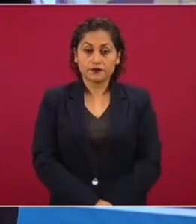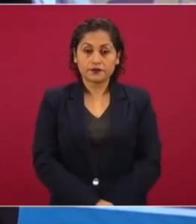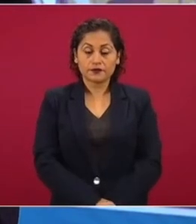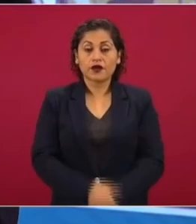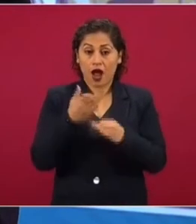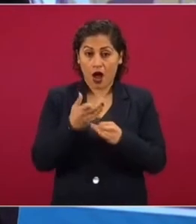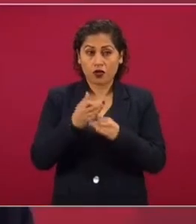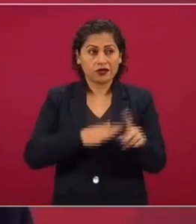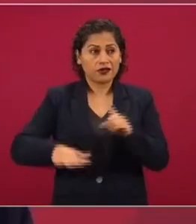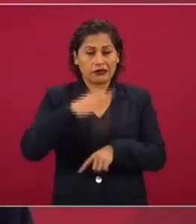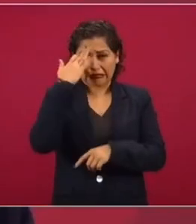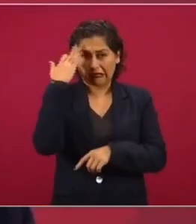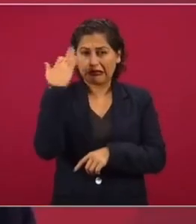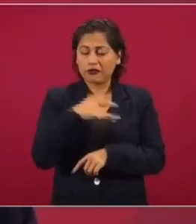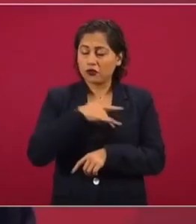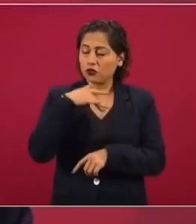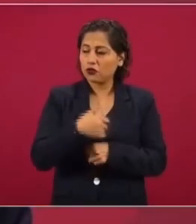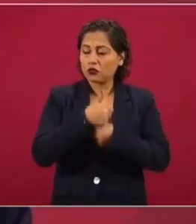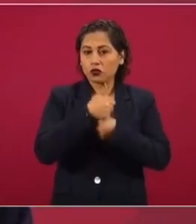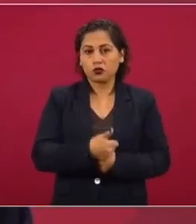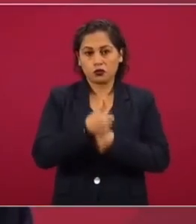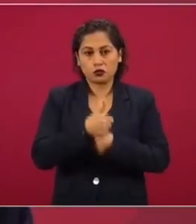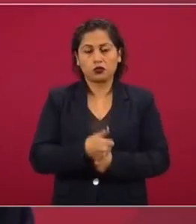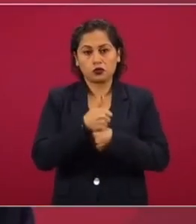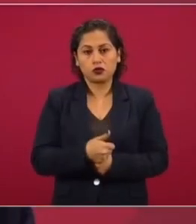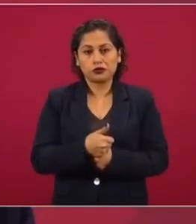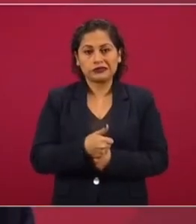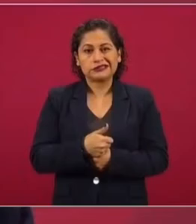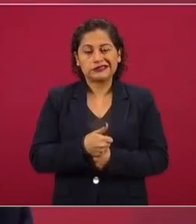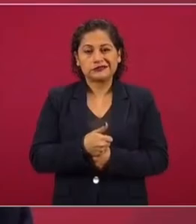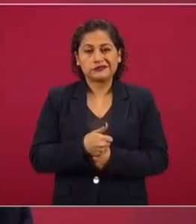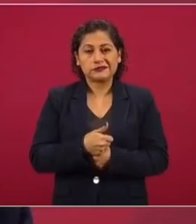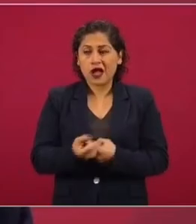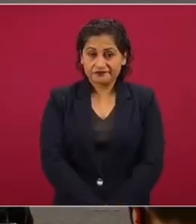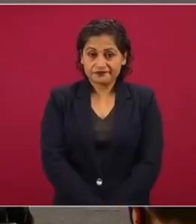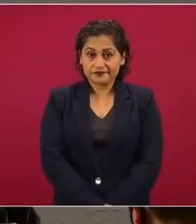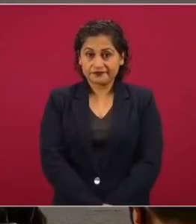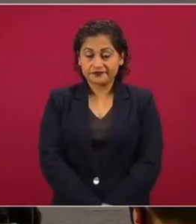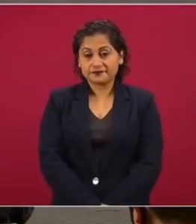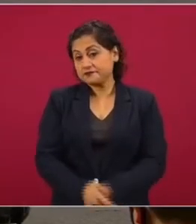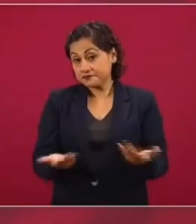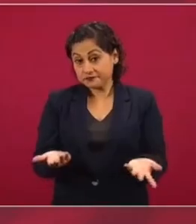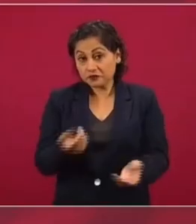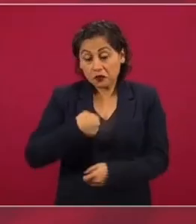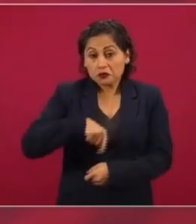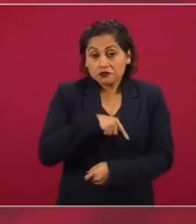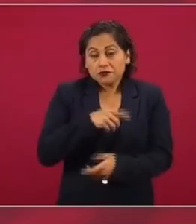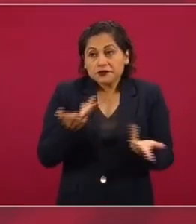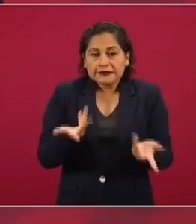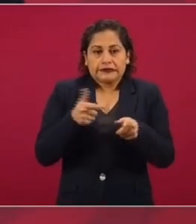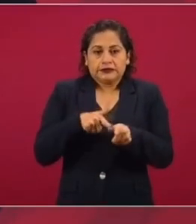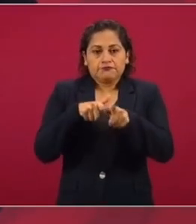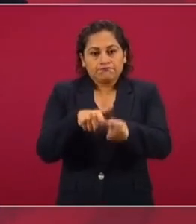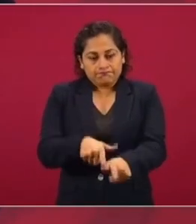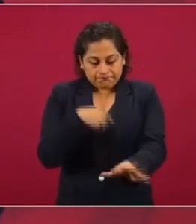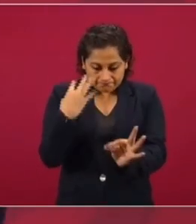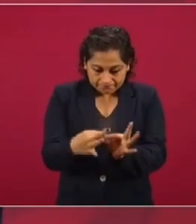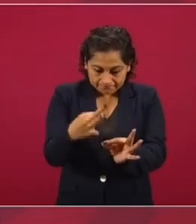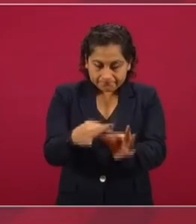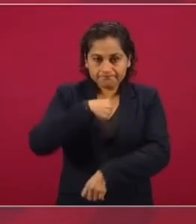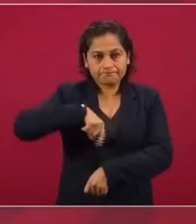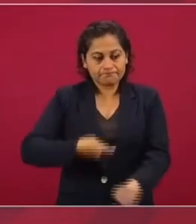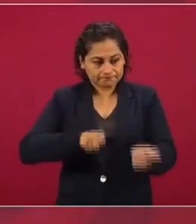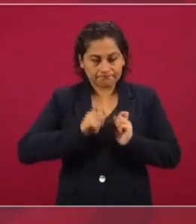esta circunstancia de dolor, se viva una temporada de sus pilotes. Nosotros vamos a seguir cumpliendo con nuestra